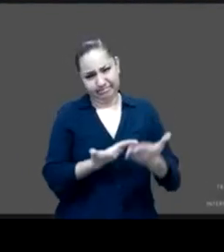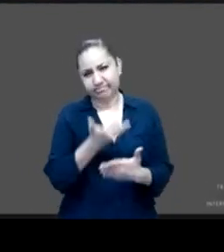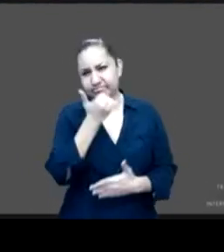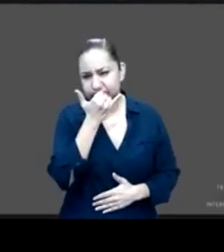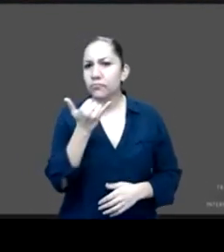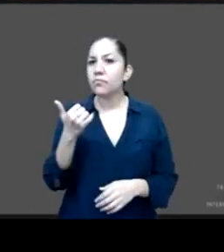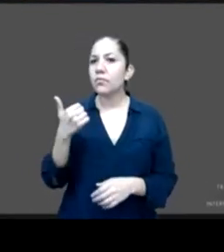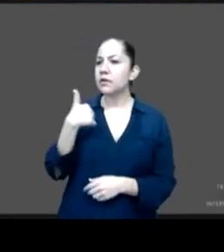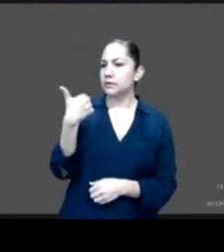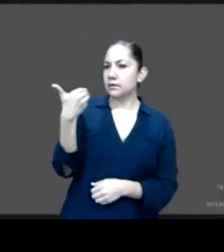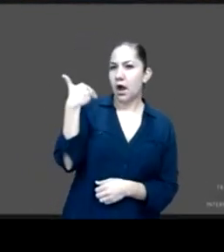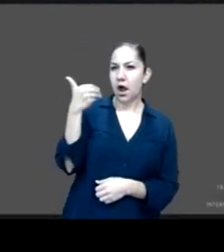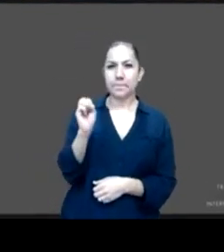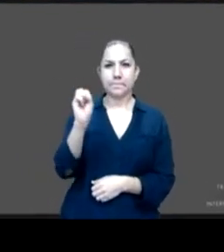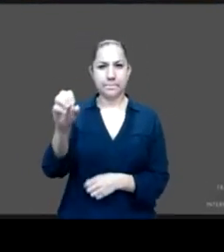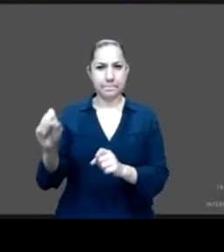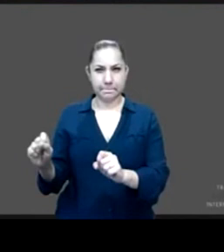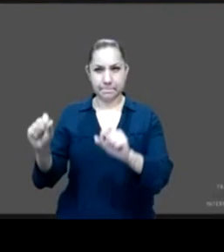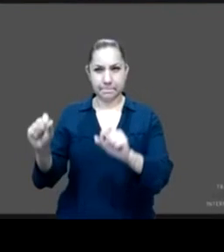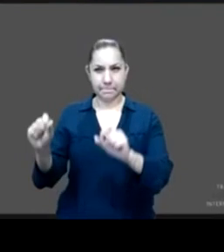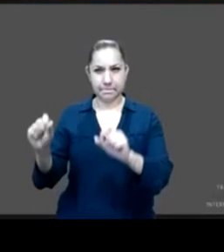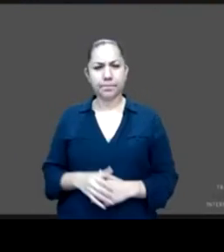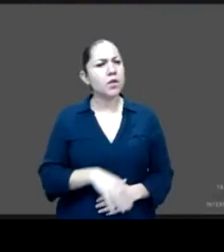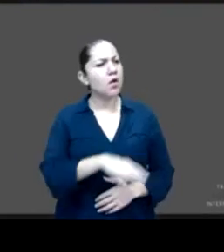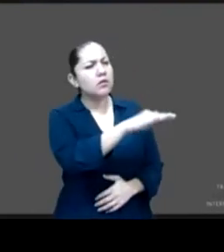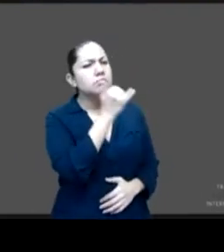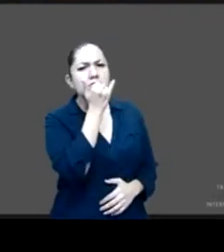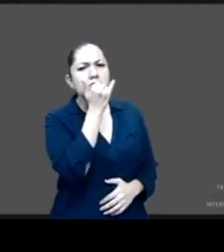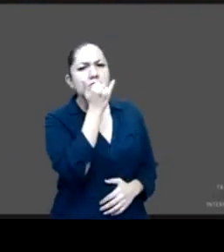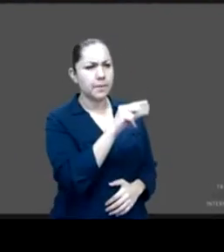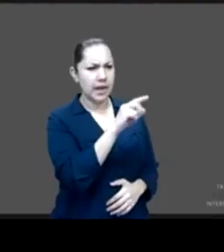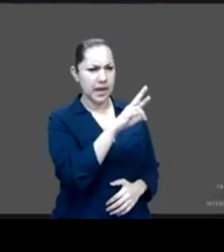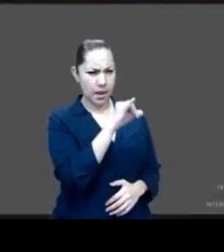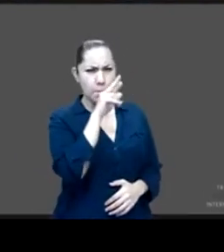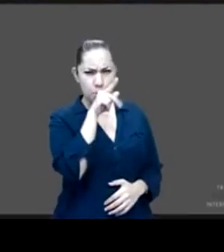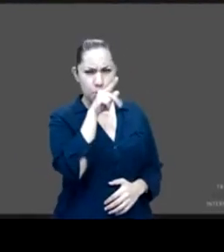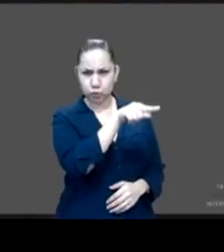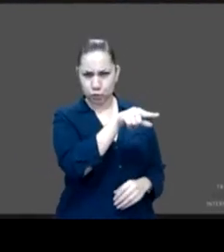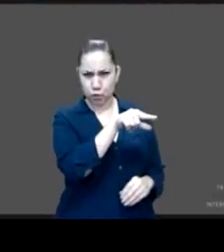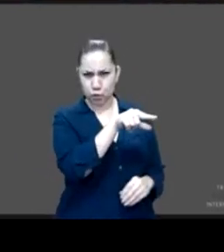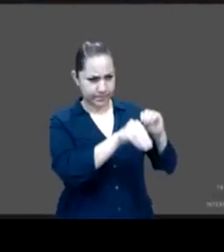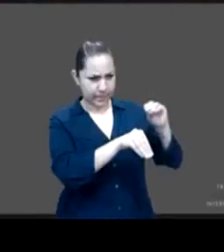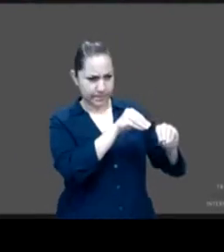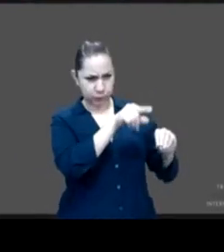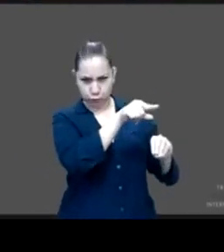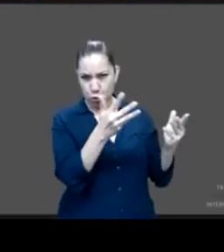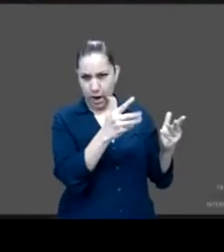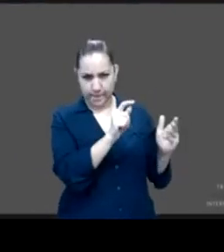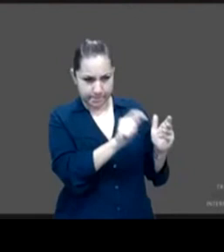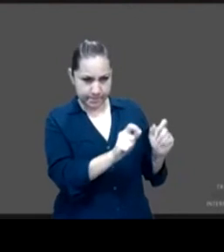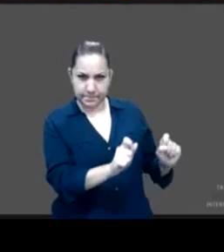pudiéramos ponerla o... Perdona, Valeria, si la puedes poner tú, te lo voy a agradecer, por favor. Perdón,